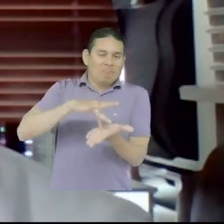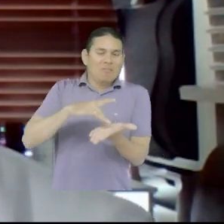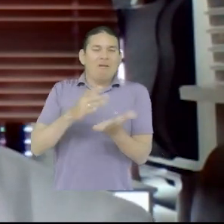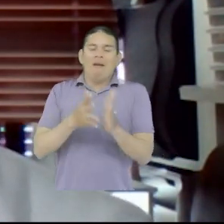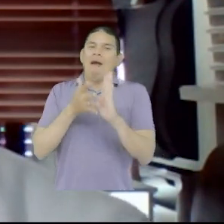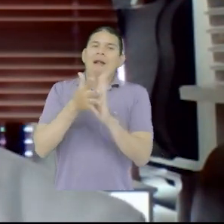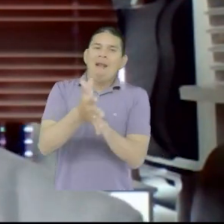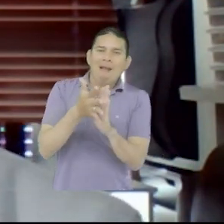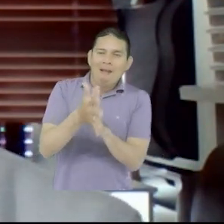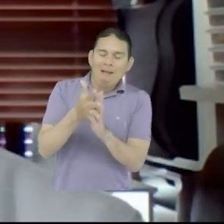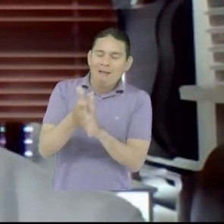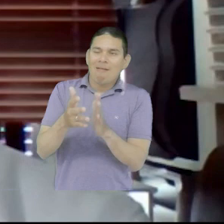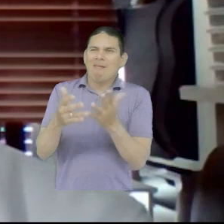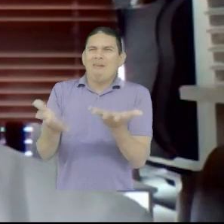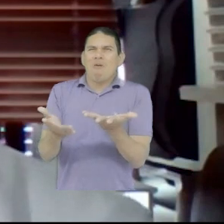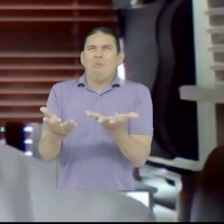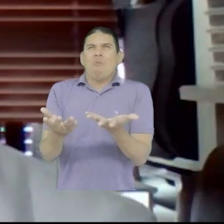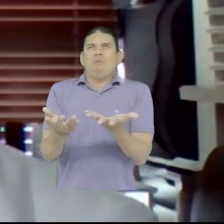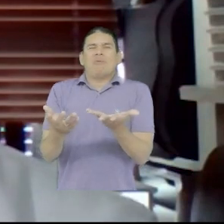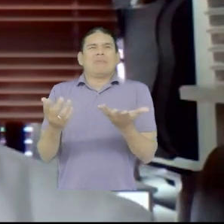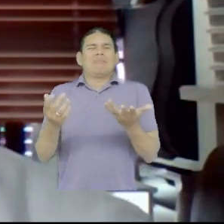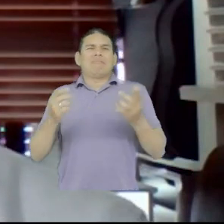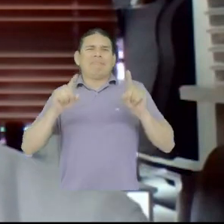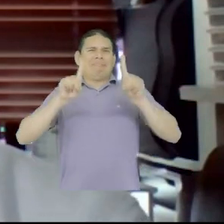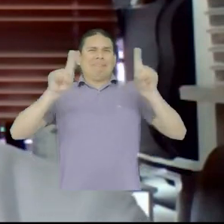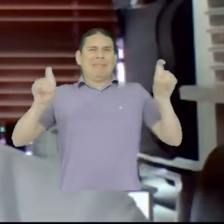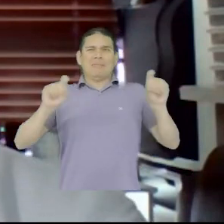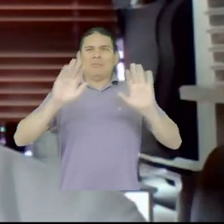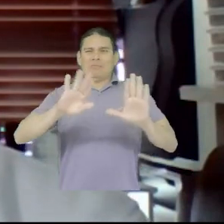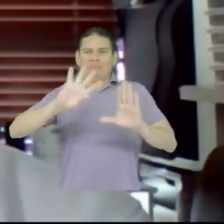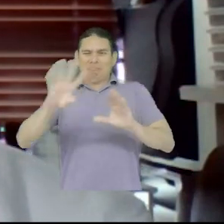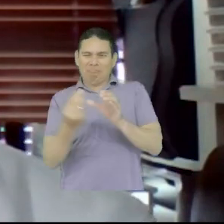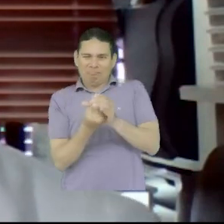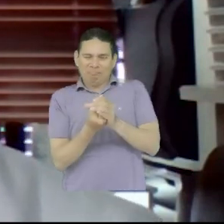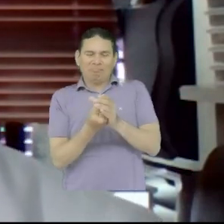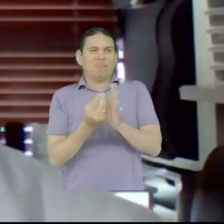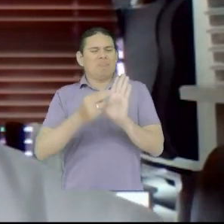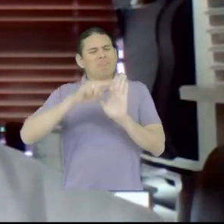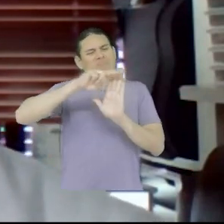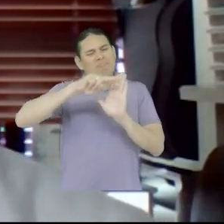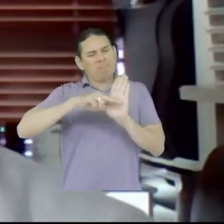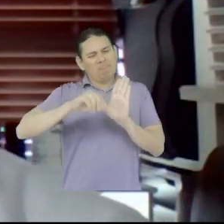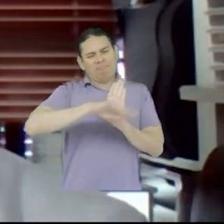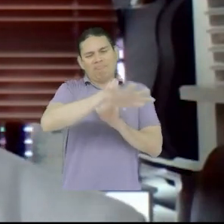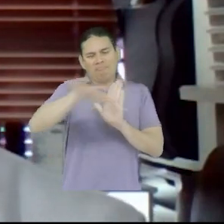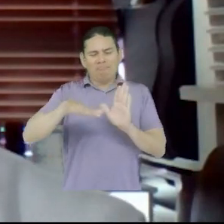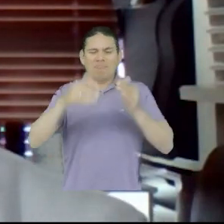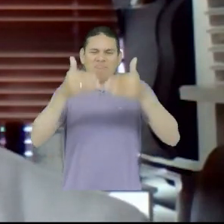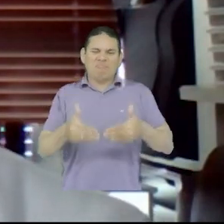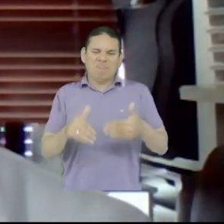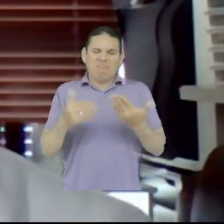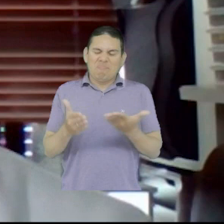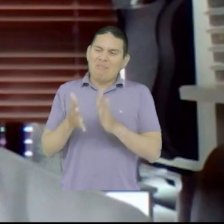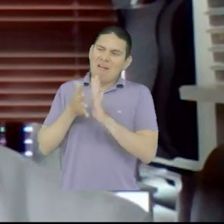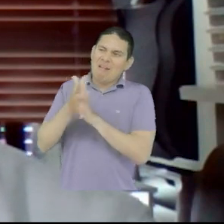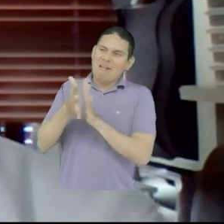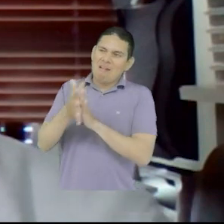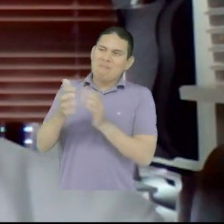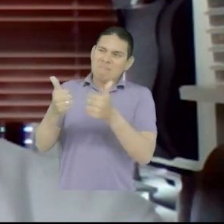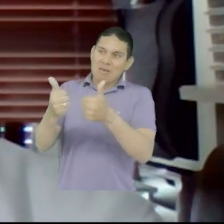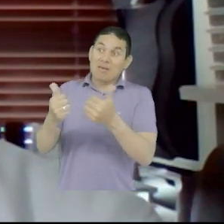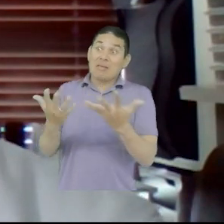compartir con toda la audiencia sobre ese tema de la inclusión de las personas con discapacidad y lo que estamos haciendo en el componente